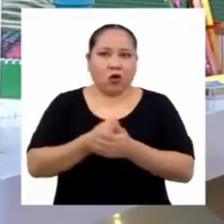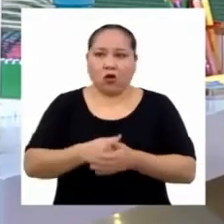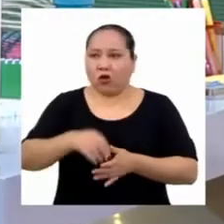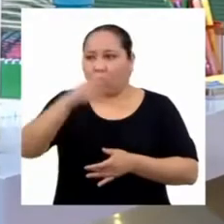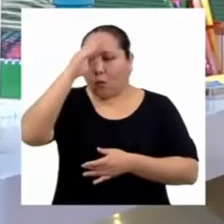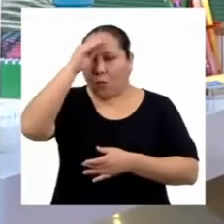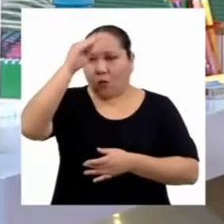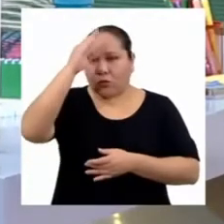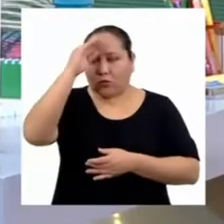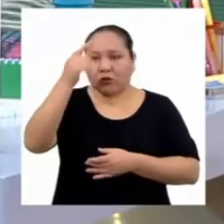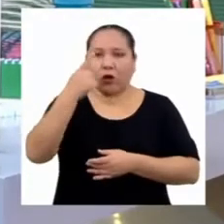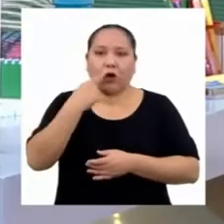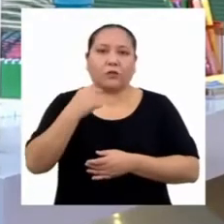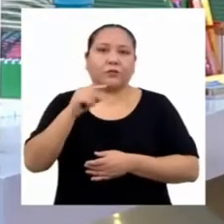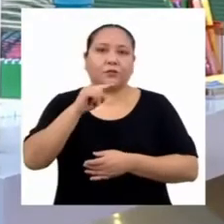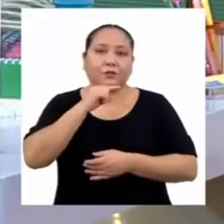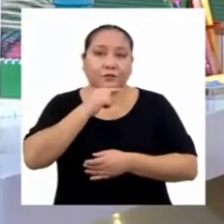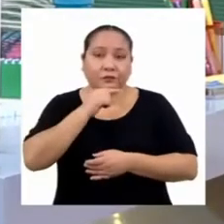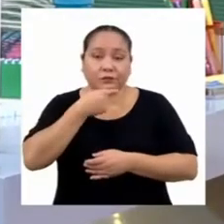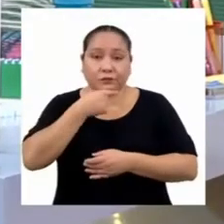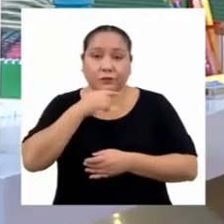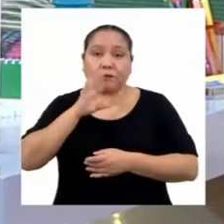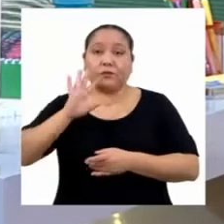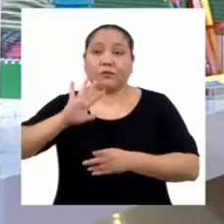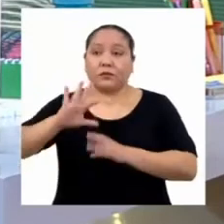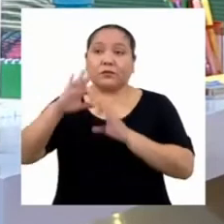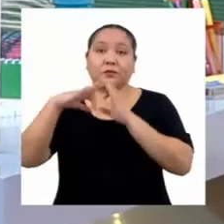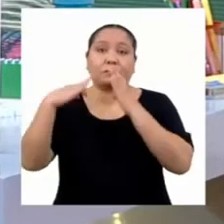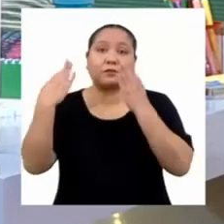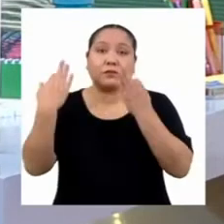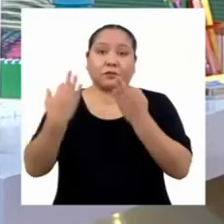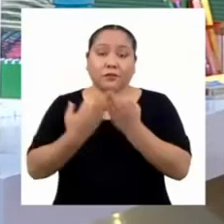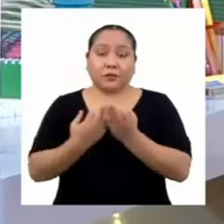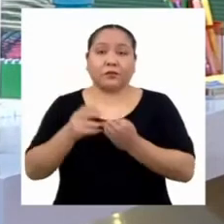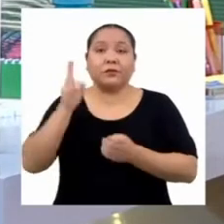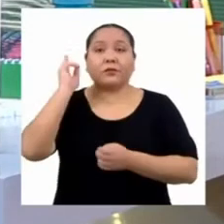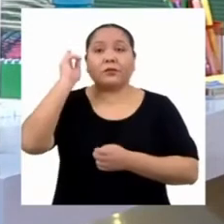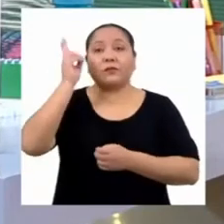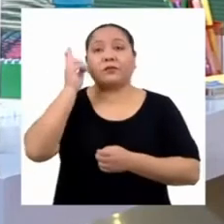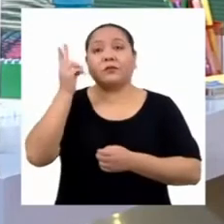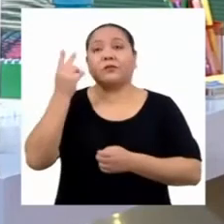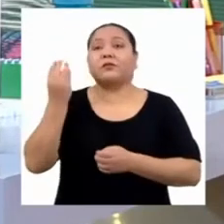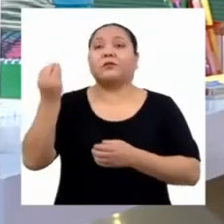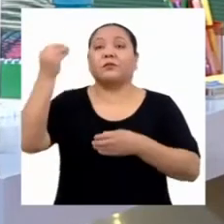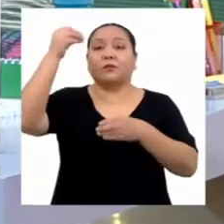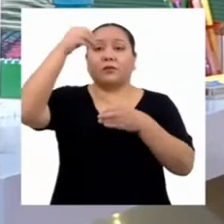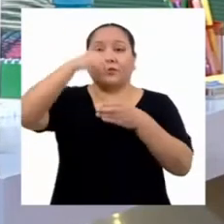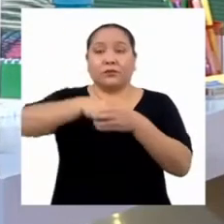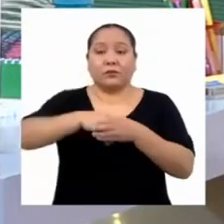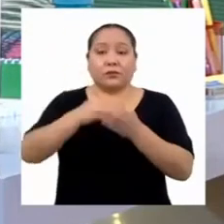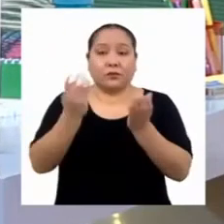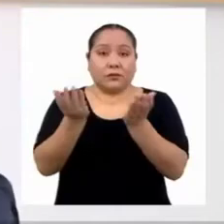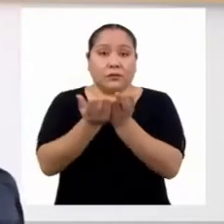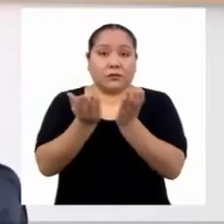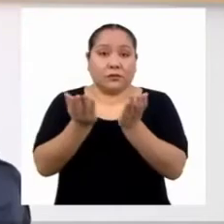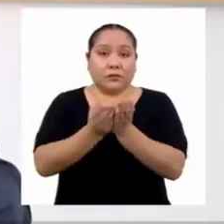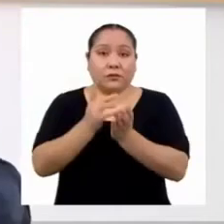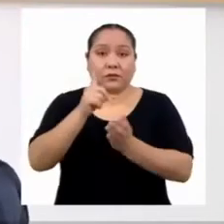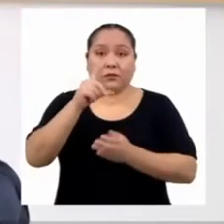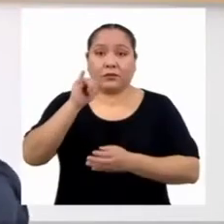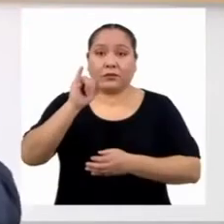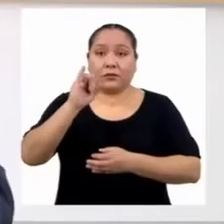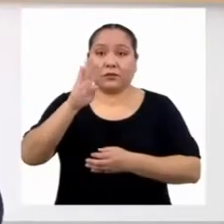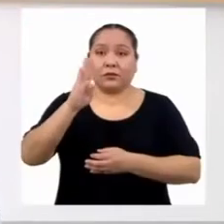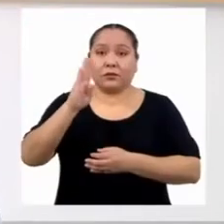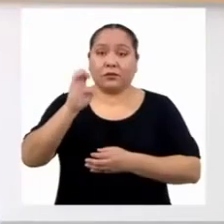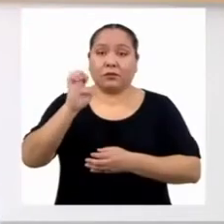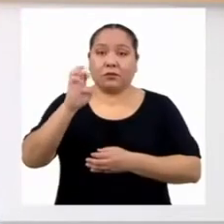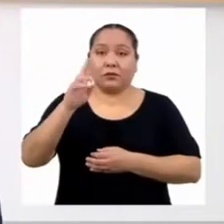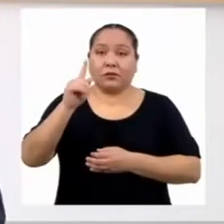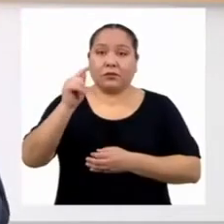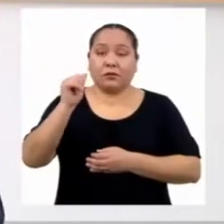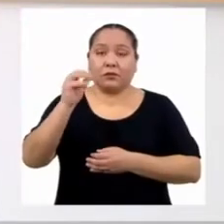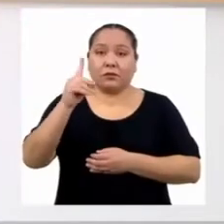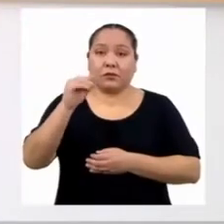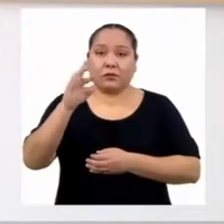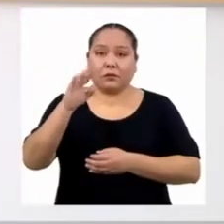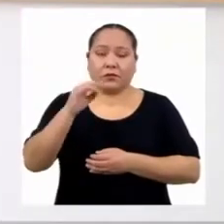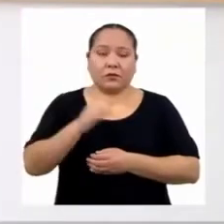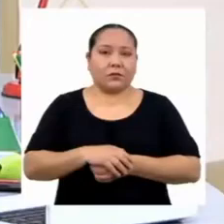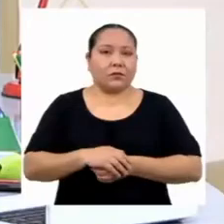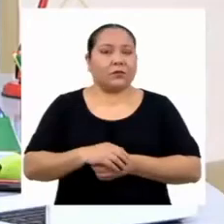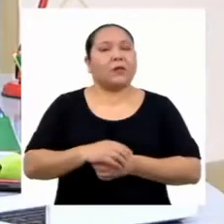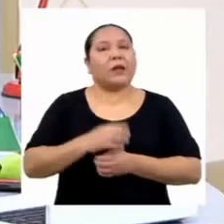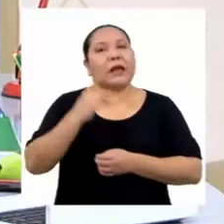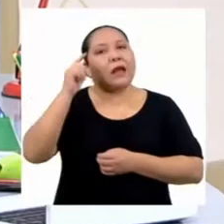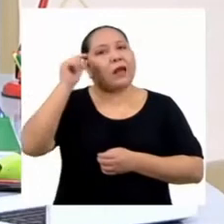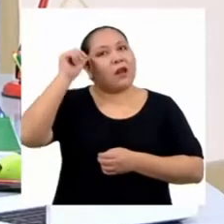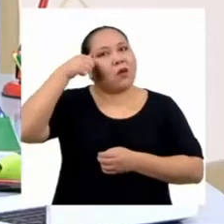chicos y chicas, familias y docentes de Los Libertadores. ¡Guau! Son un montón. Tal vez te sirva recordar qué es la